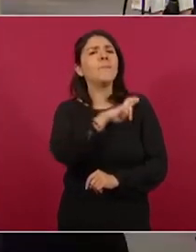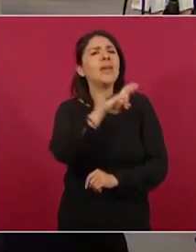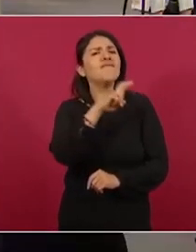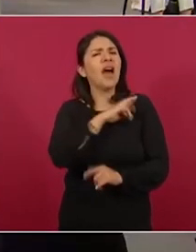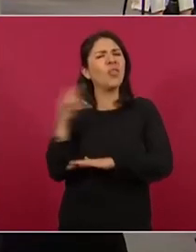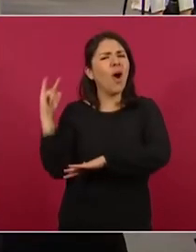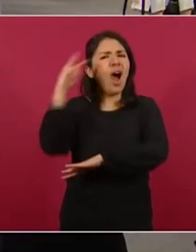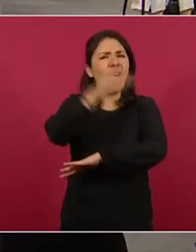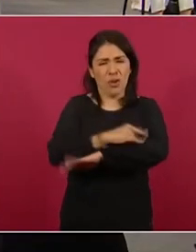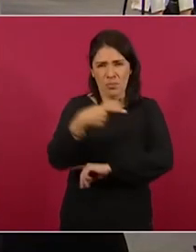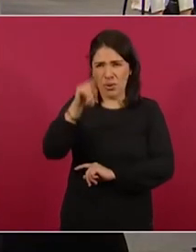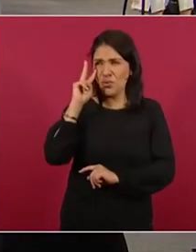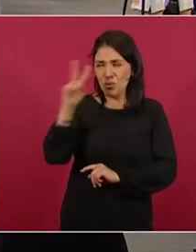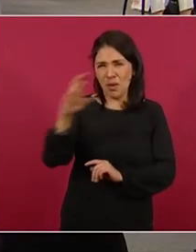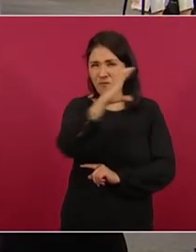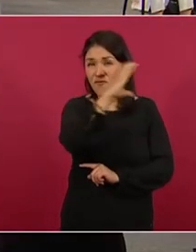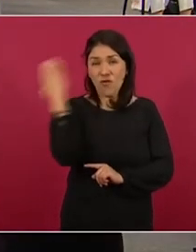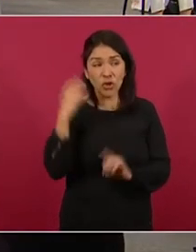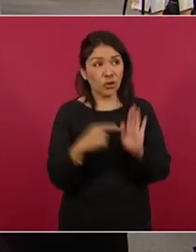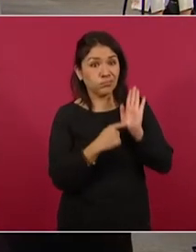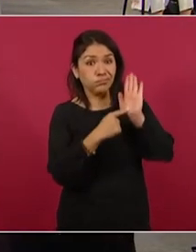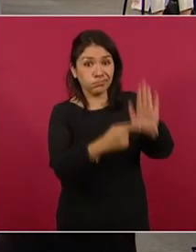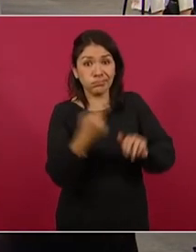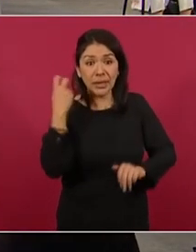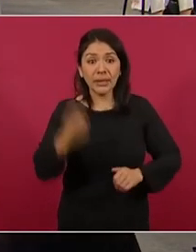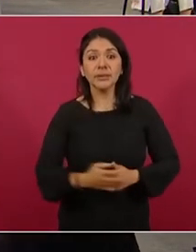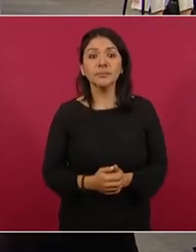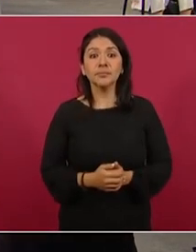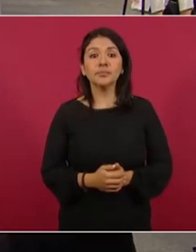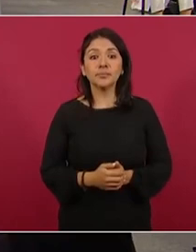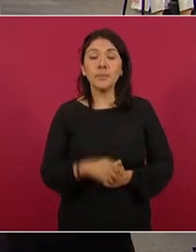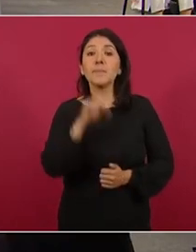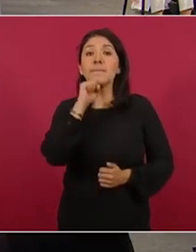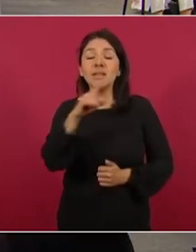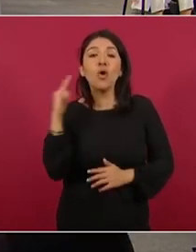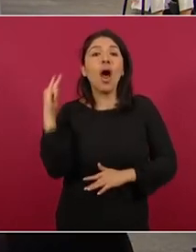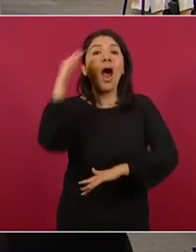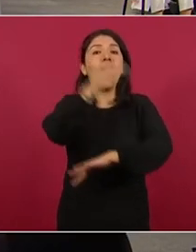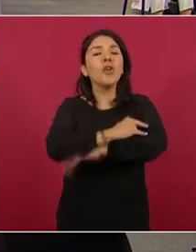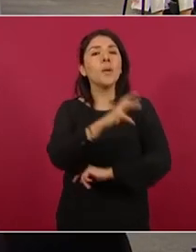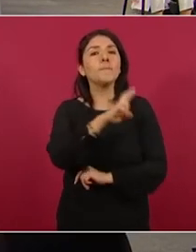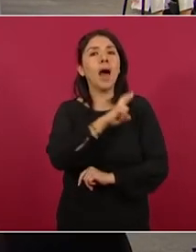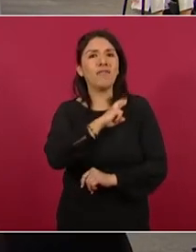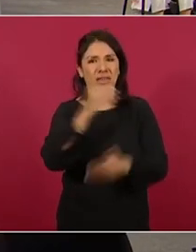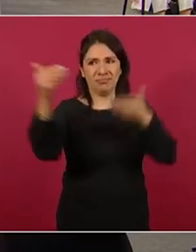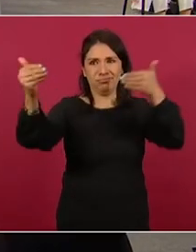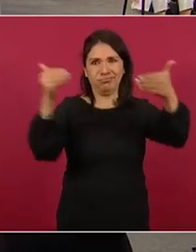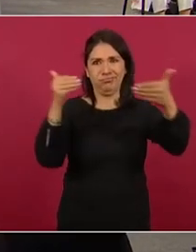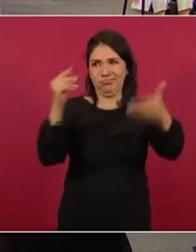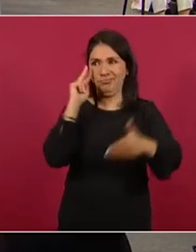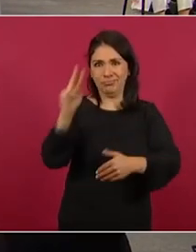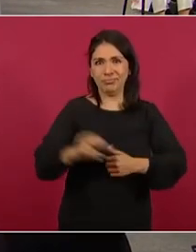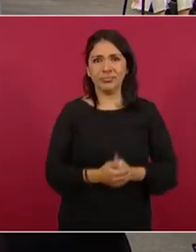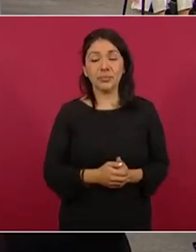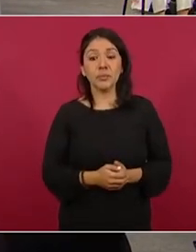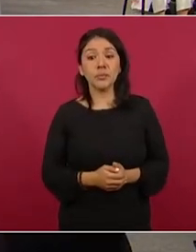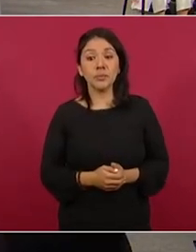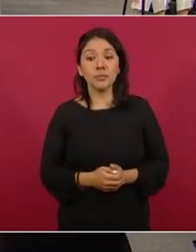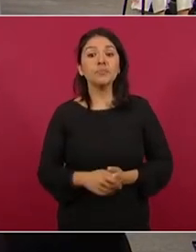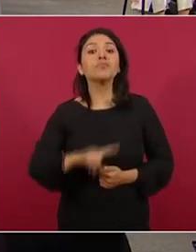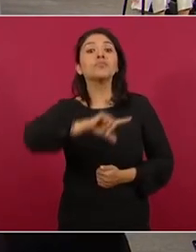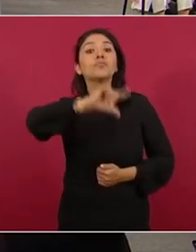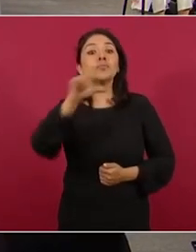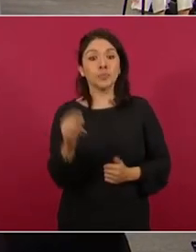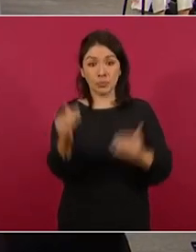vemos la foto de portada de MX y también vemos la foto del avión privado. Después en esta